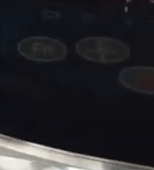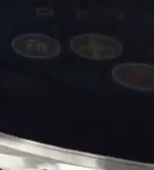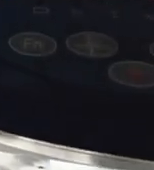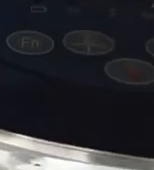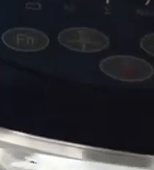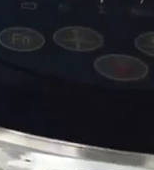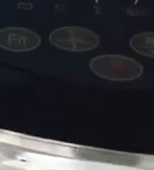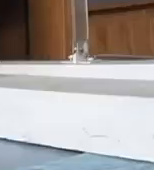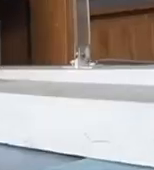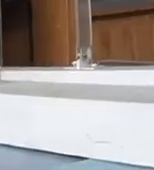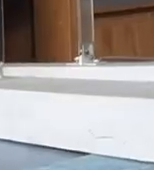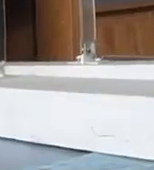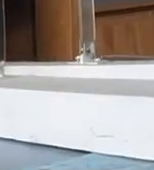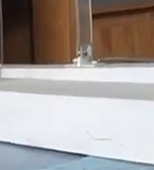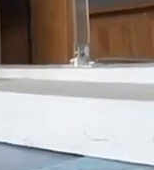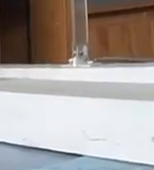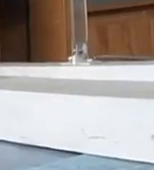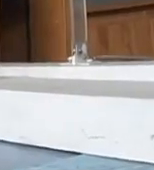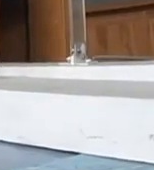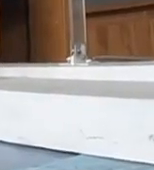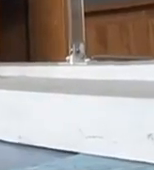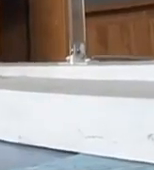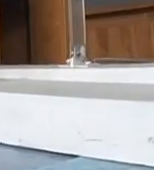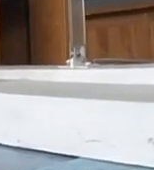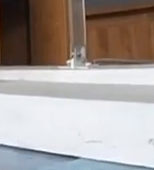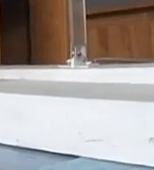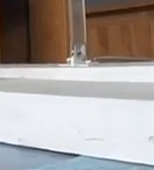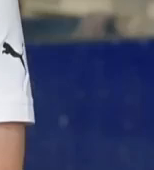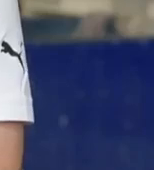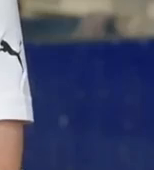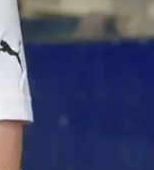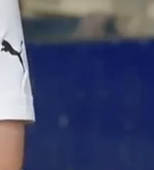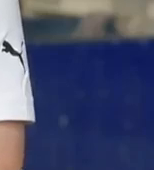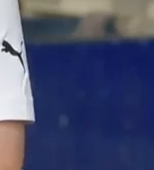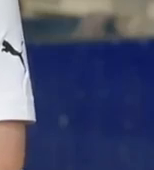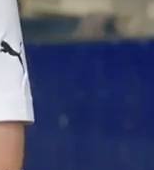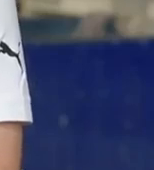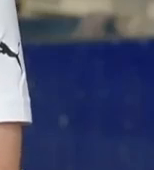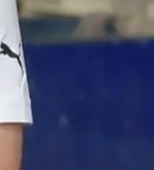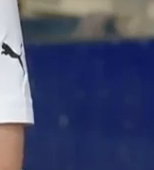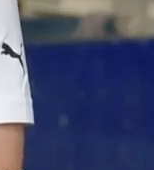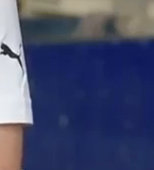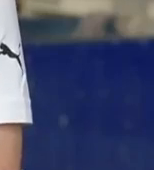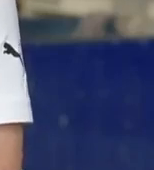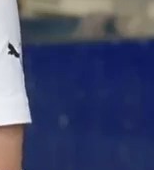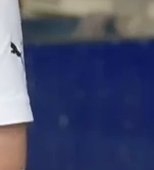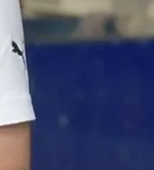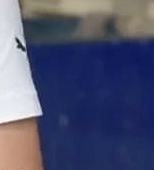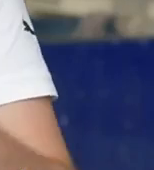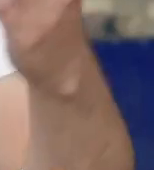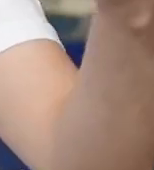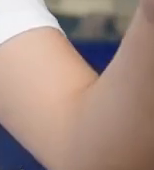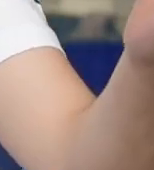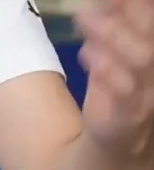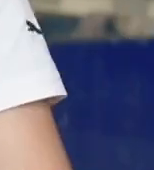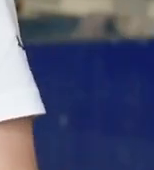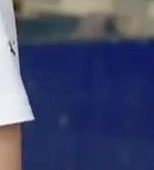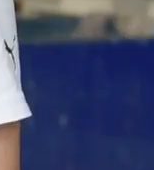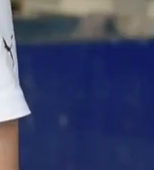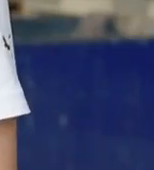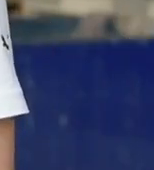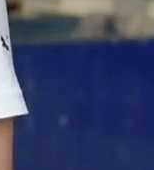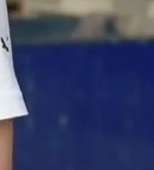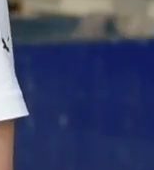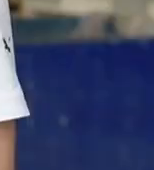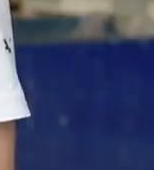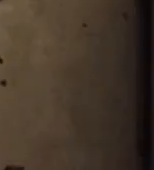equipo de personas capacitadas para desarrollar este proyecto de la manera correcta. La idea es poder seguir trabajando día con día trabajar en conjunto con CEMEX y